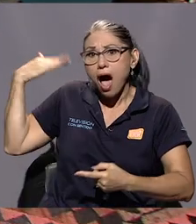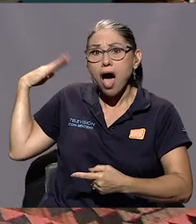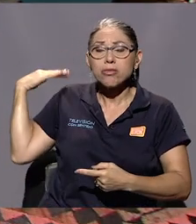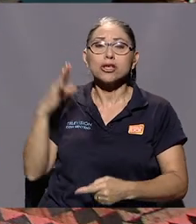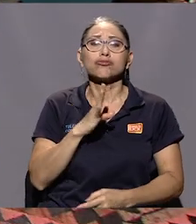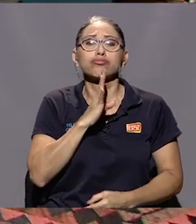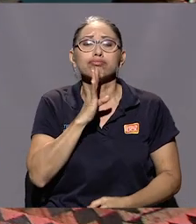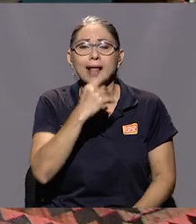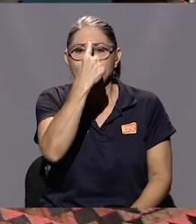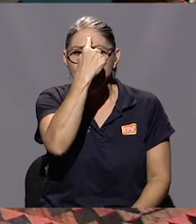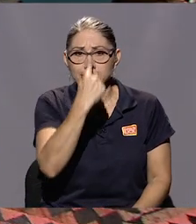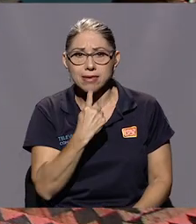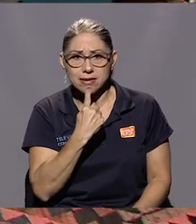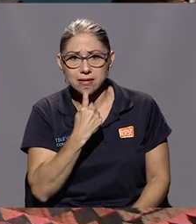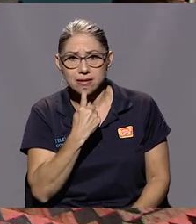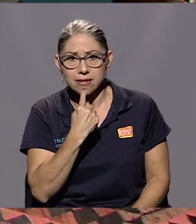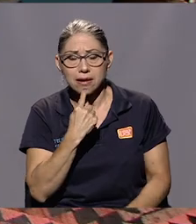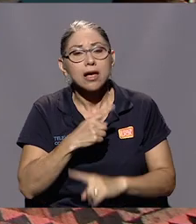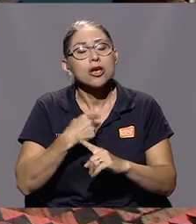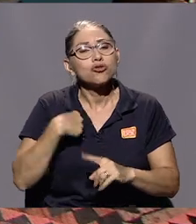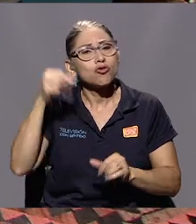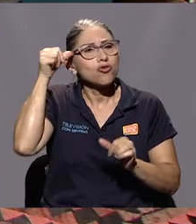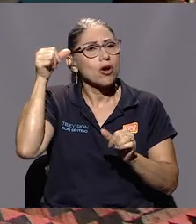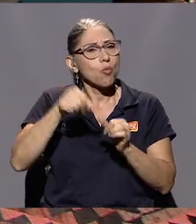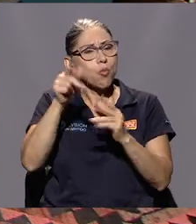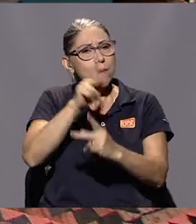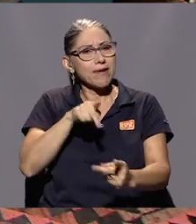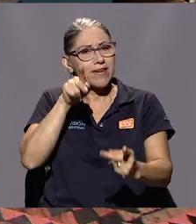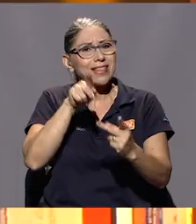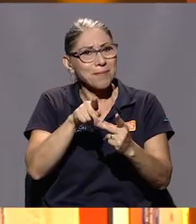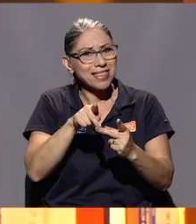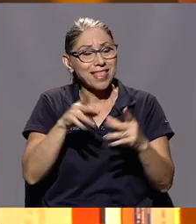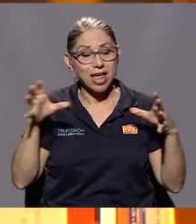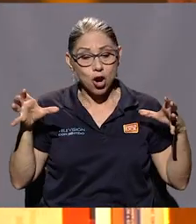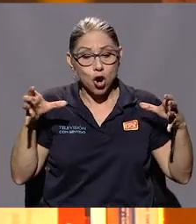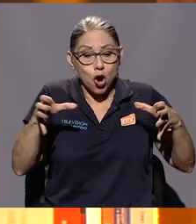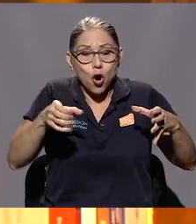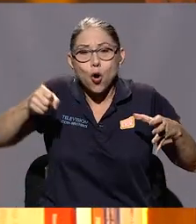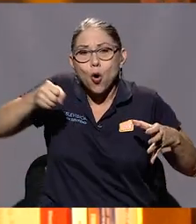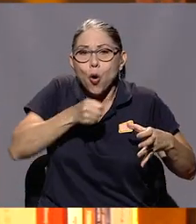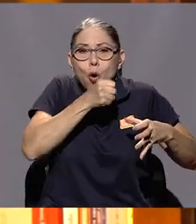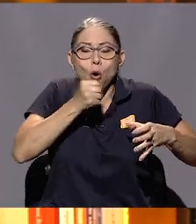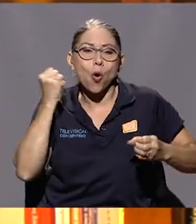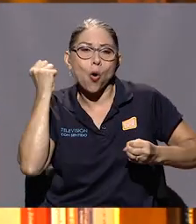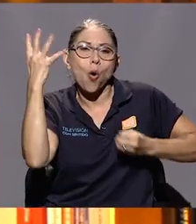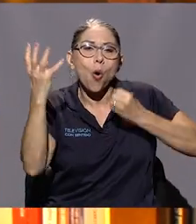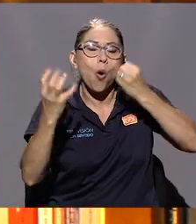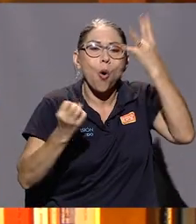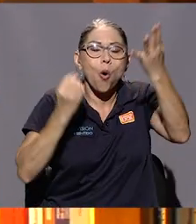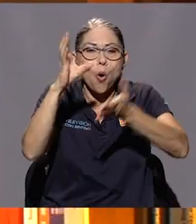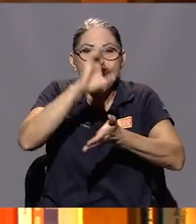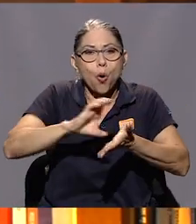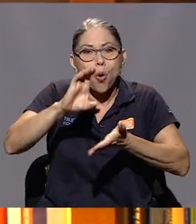cantaban en latín, creo Así es, así es. Y recuerdo perfectamente que el coro del Castella